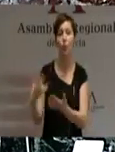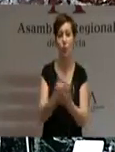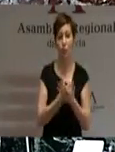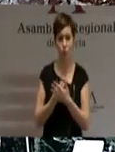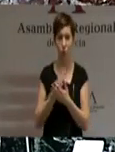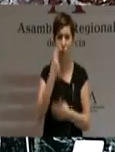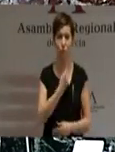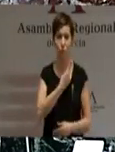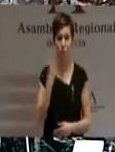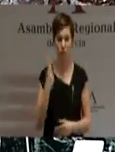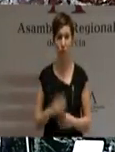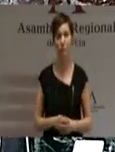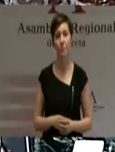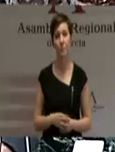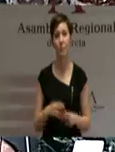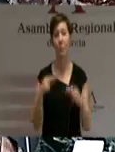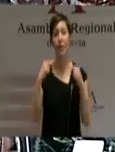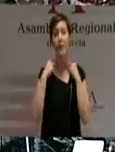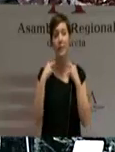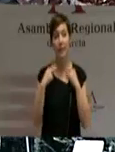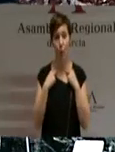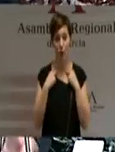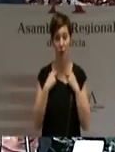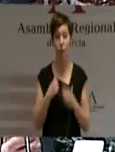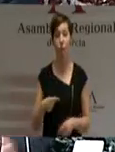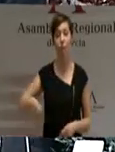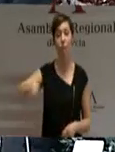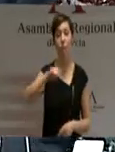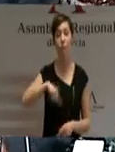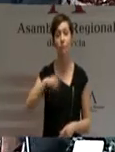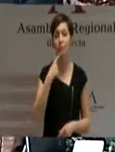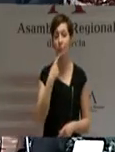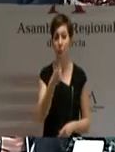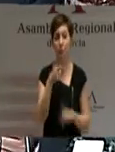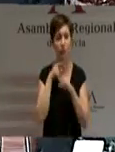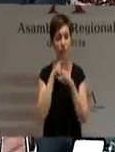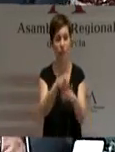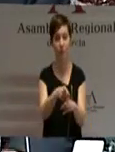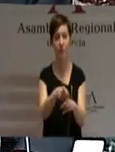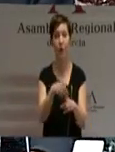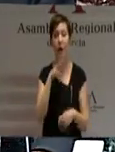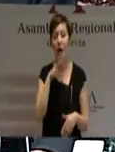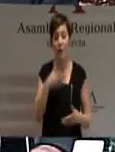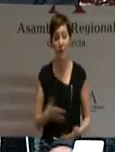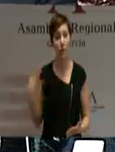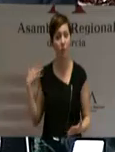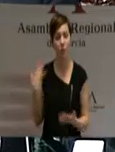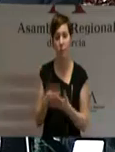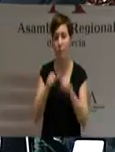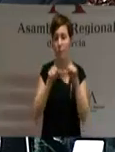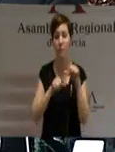A los señores diputados me refiero ahora, para que, como hasta ahora y en lo sucesivo yo exigiré a mi Gobierno,